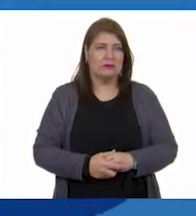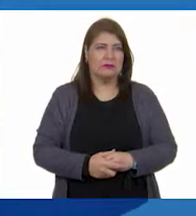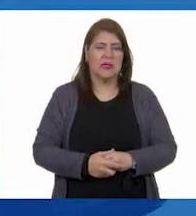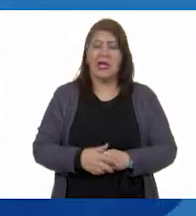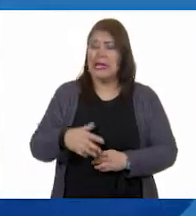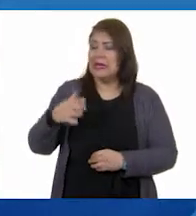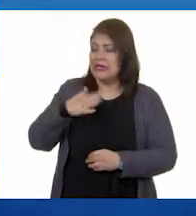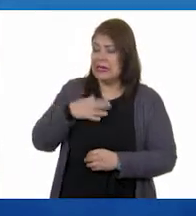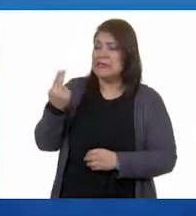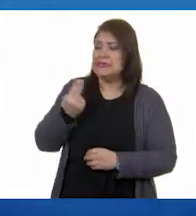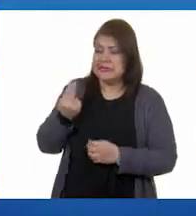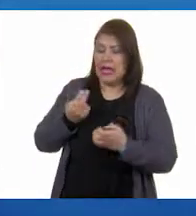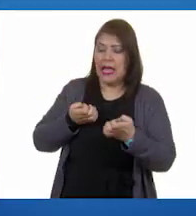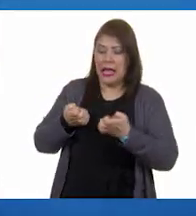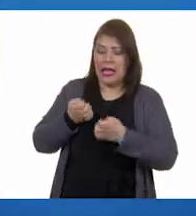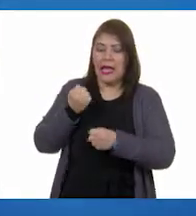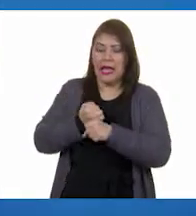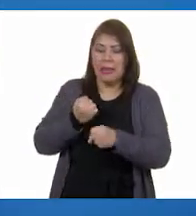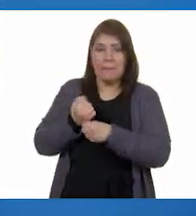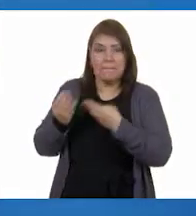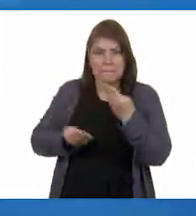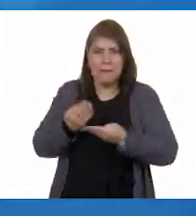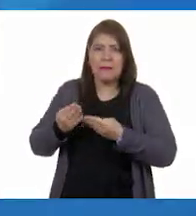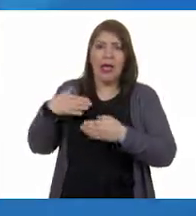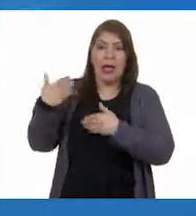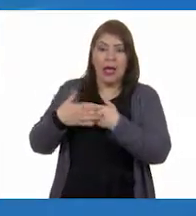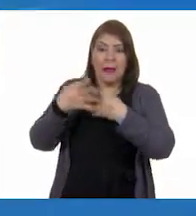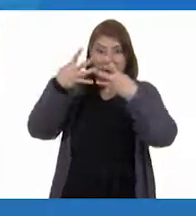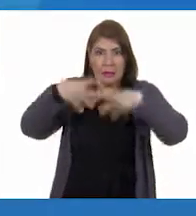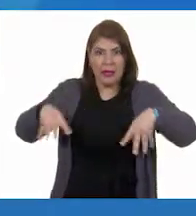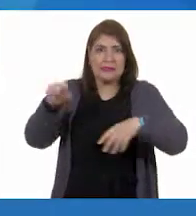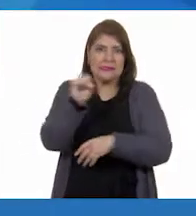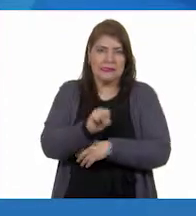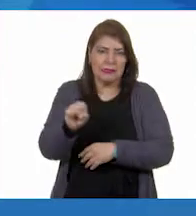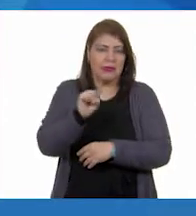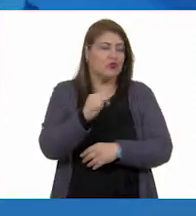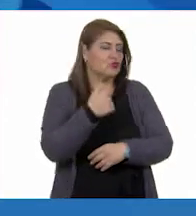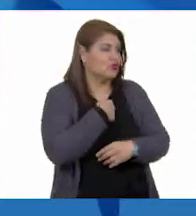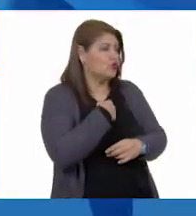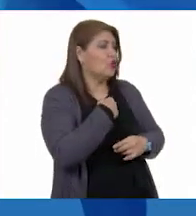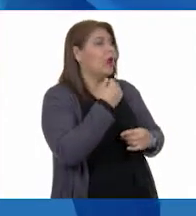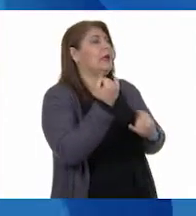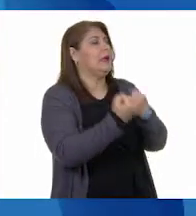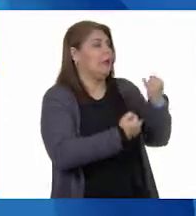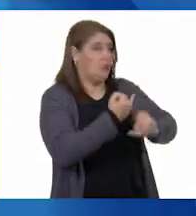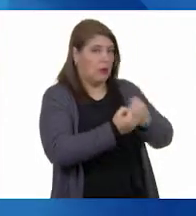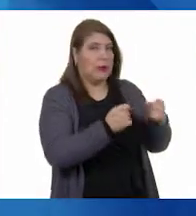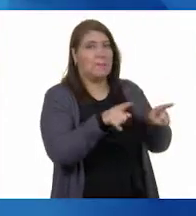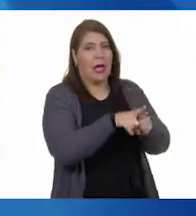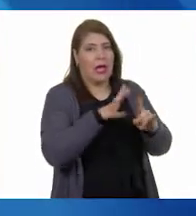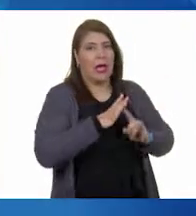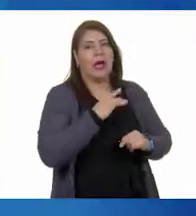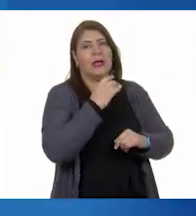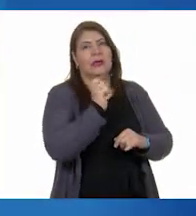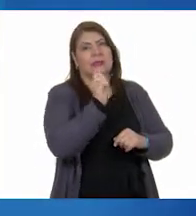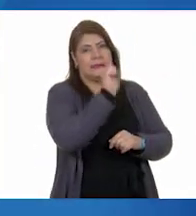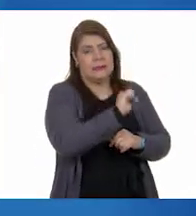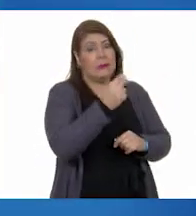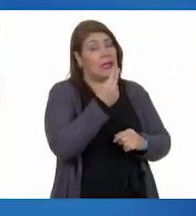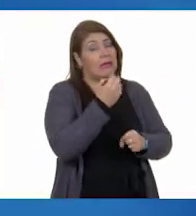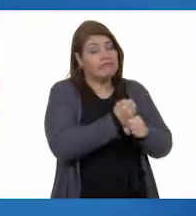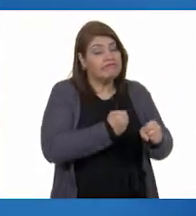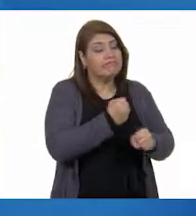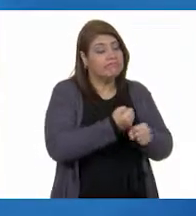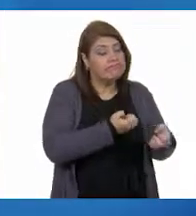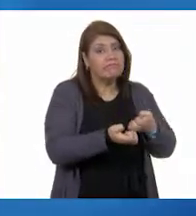Nosotras necesitamos ensayar nuestro baile. La presentación será el sábado. Nosotras tenemos partido el sábado también. Necesitamos practicar.